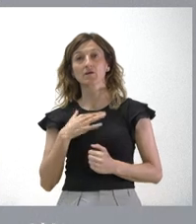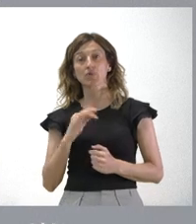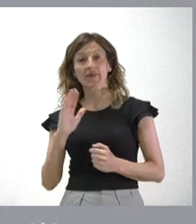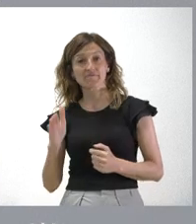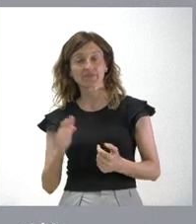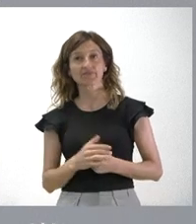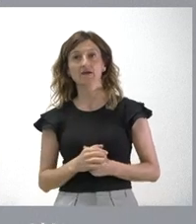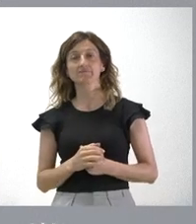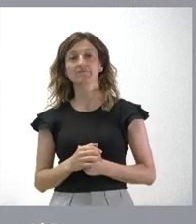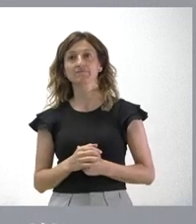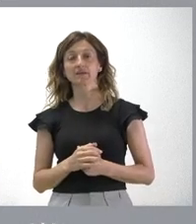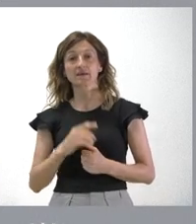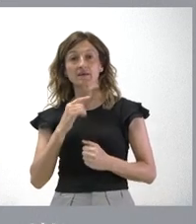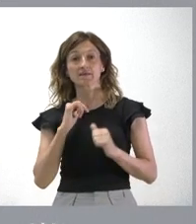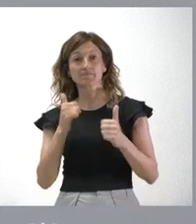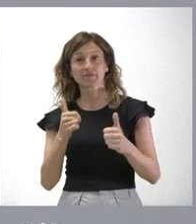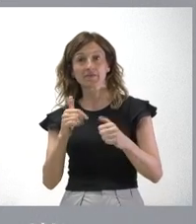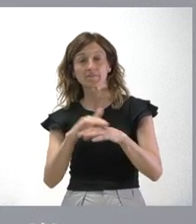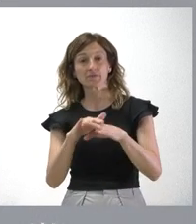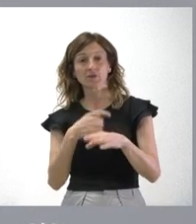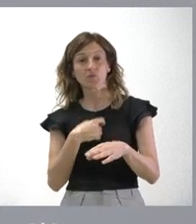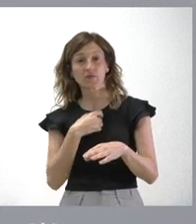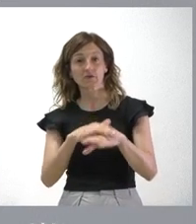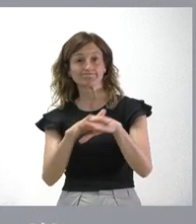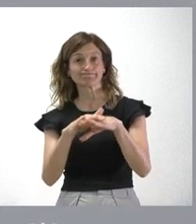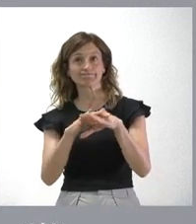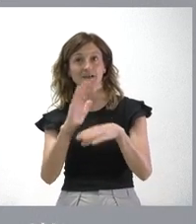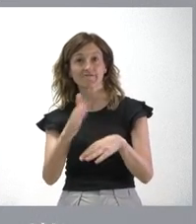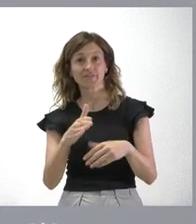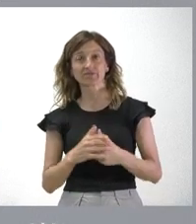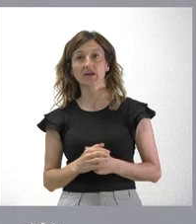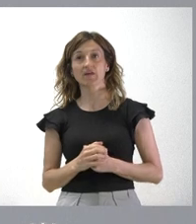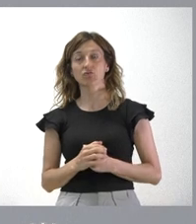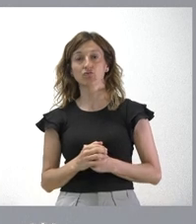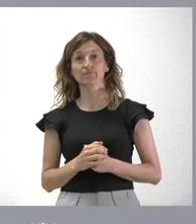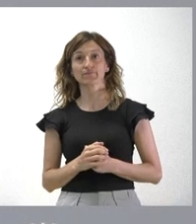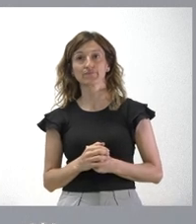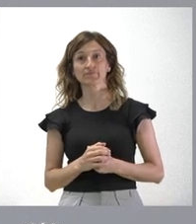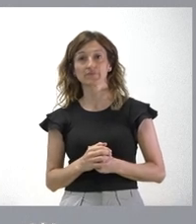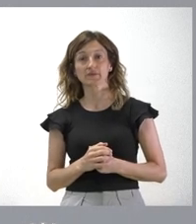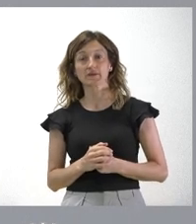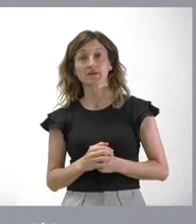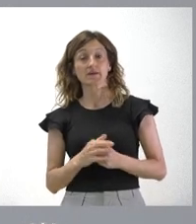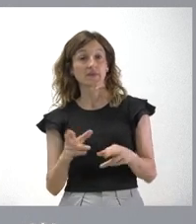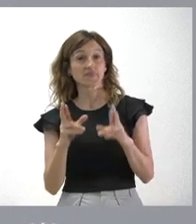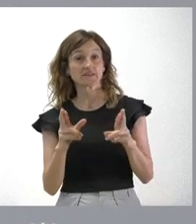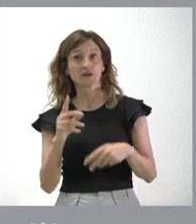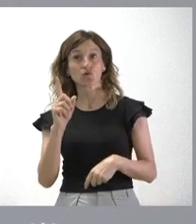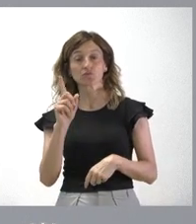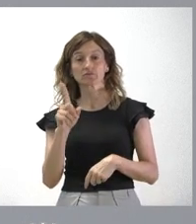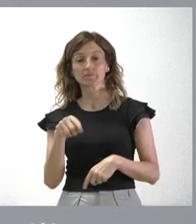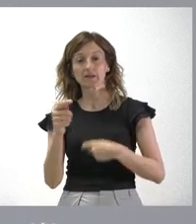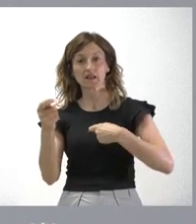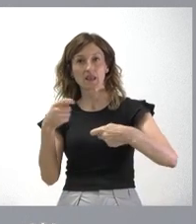Y de antemano pido disculpas al conjunto de los ciudadanos que se puedan ver afectadas por esta cuestión. Y el deseo también de que la